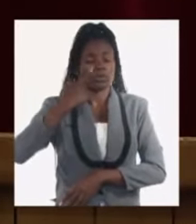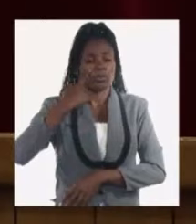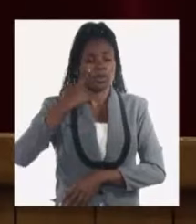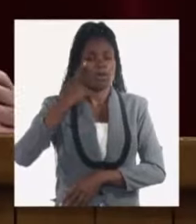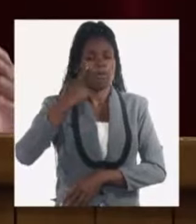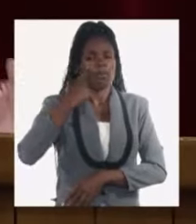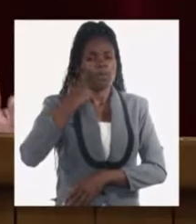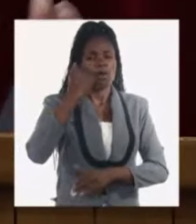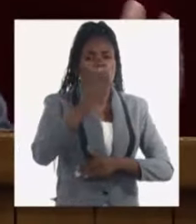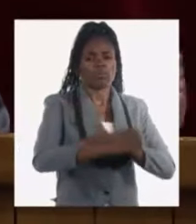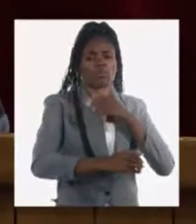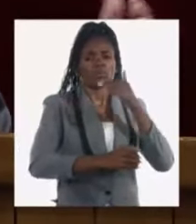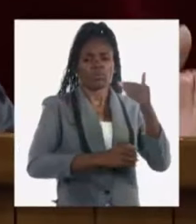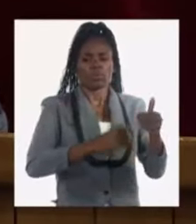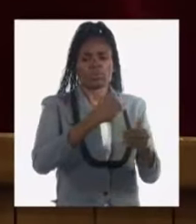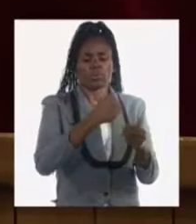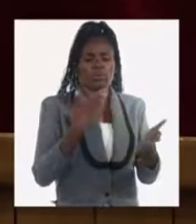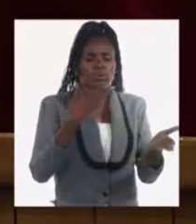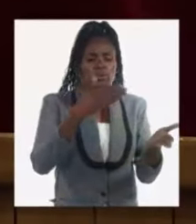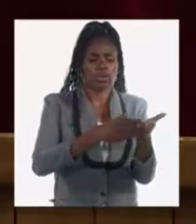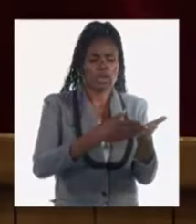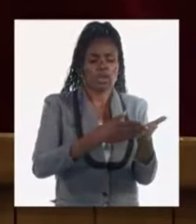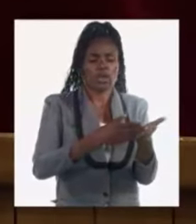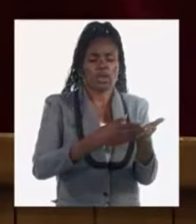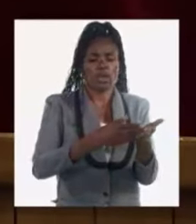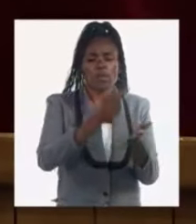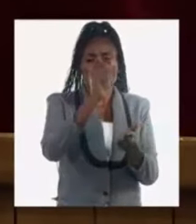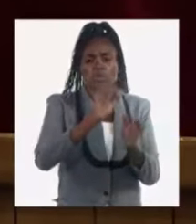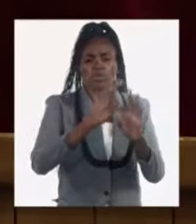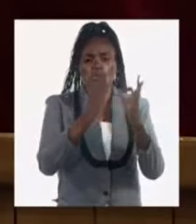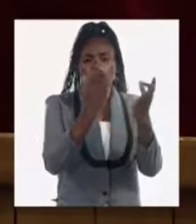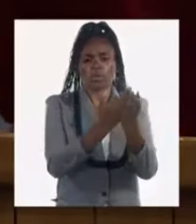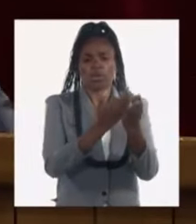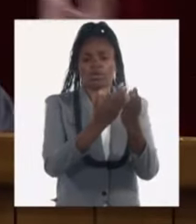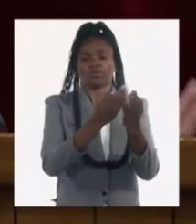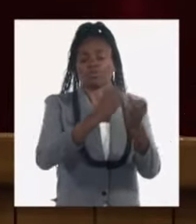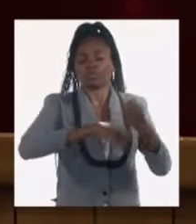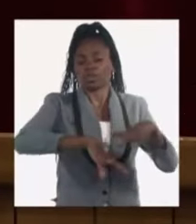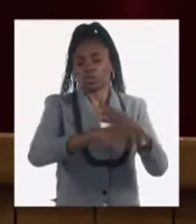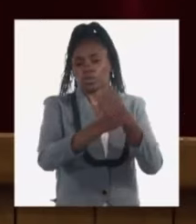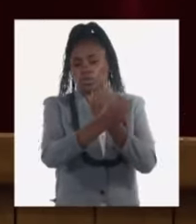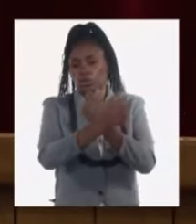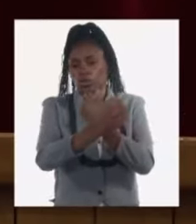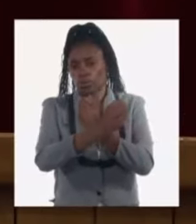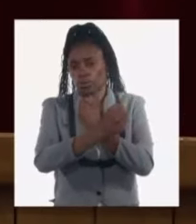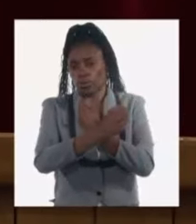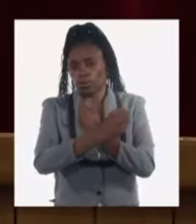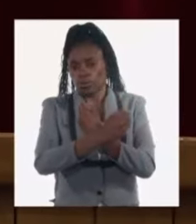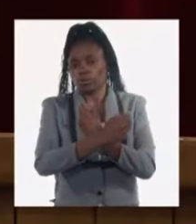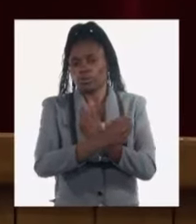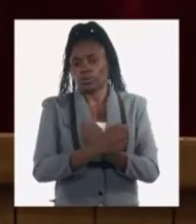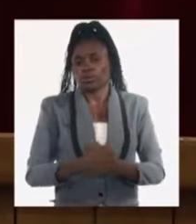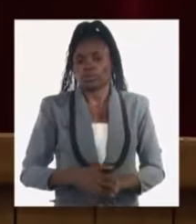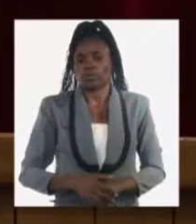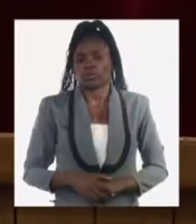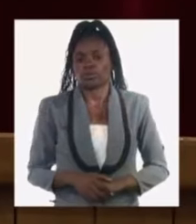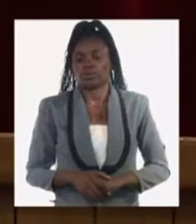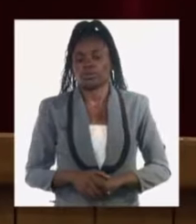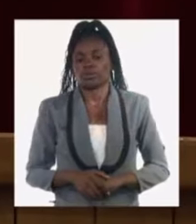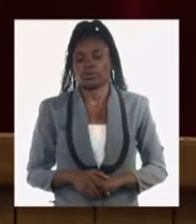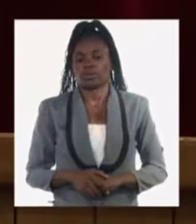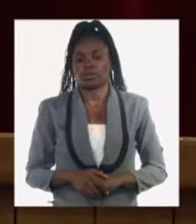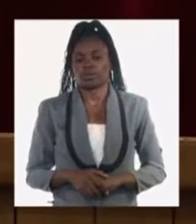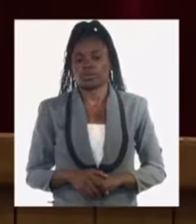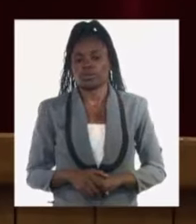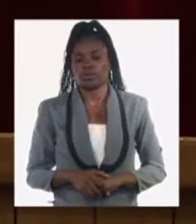procedimientos para que estos módulos le lleguen a las personas y familias que están en situación de vulnerabilidad y no exactamente se distribuye a todas las personas con